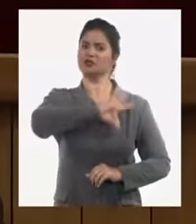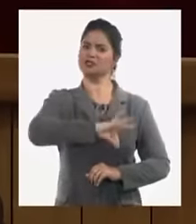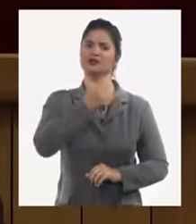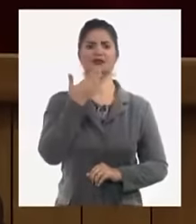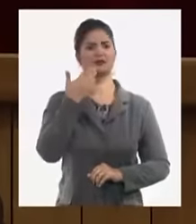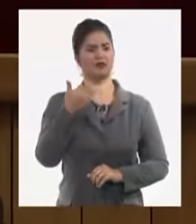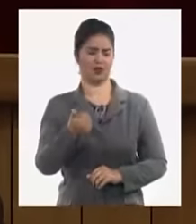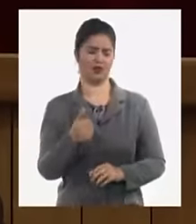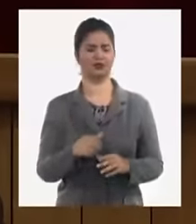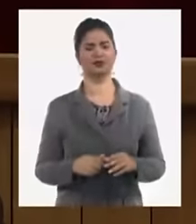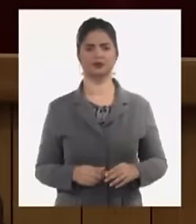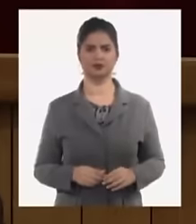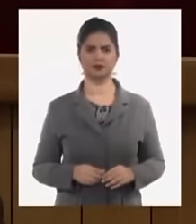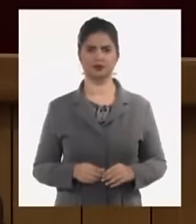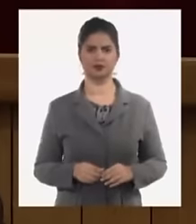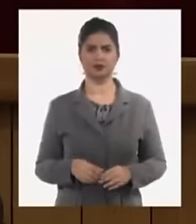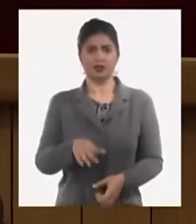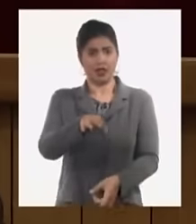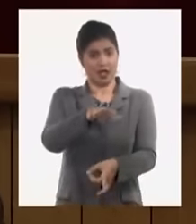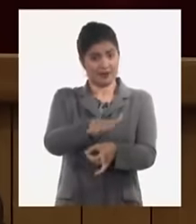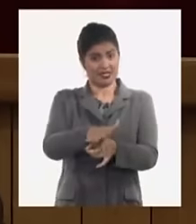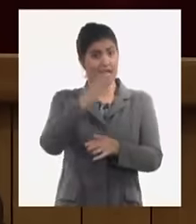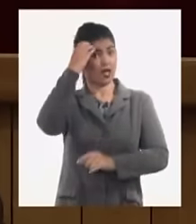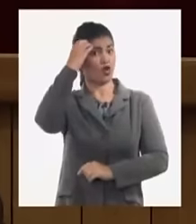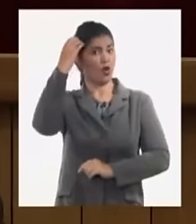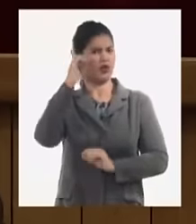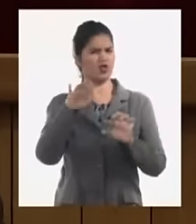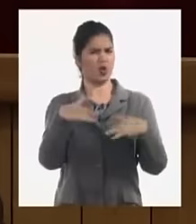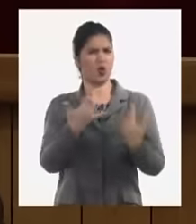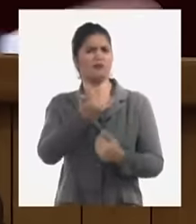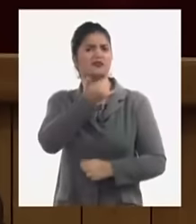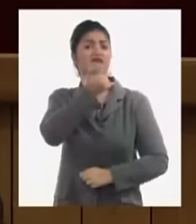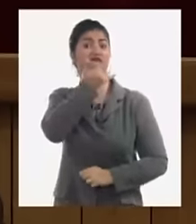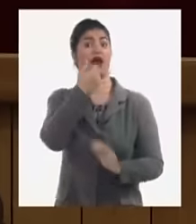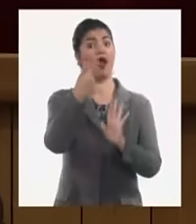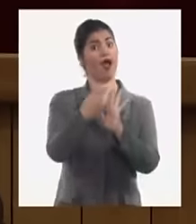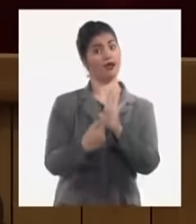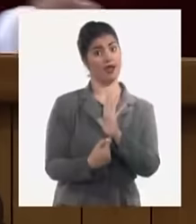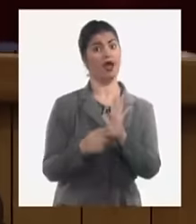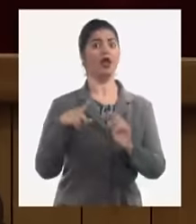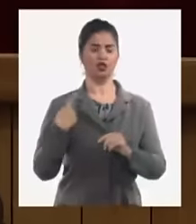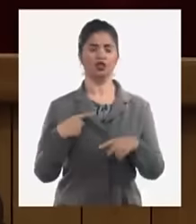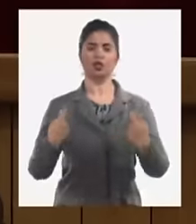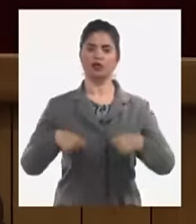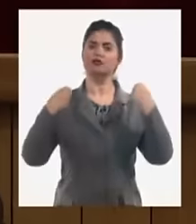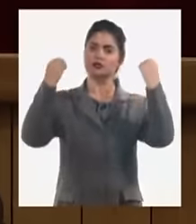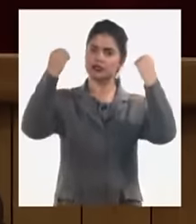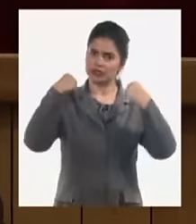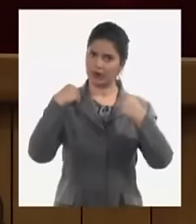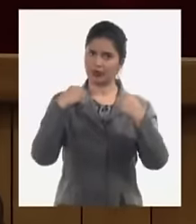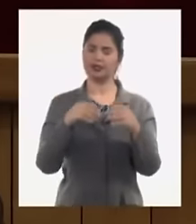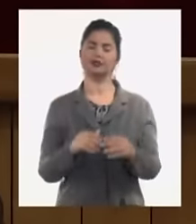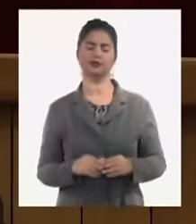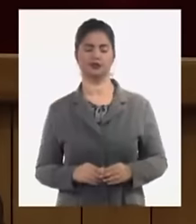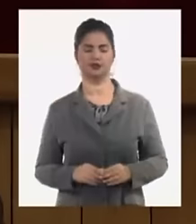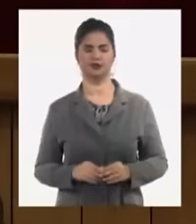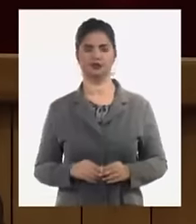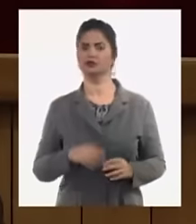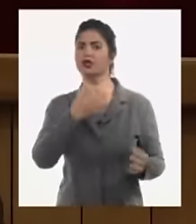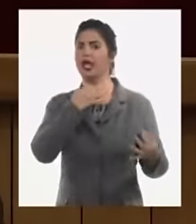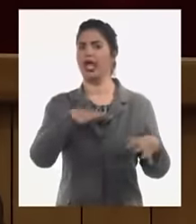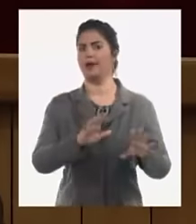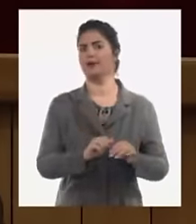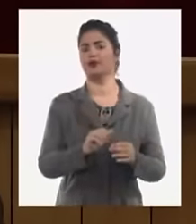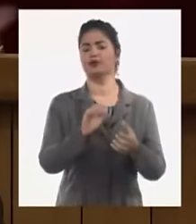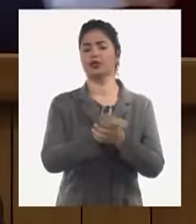tenemos que empezar por una mirada en lo autocrítico cuando una MIPIM o cualquier forma de gestión estatal no paga